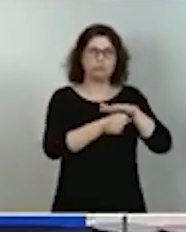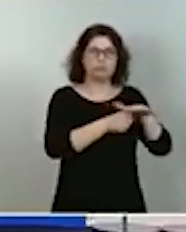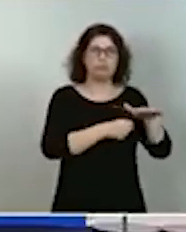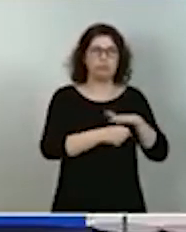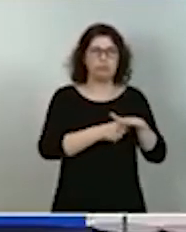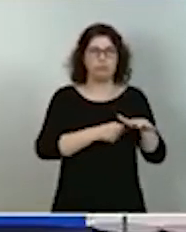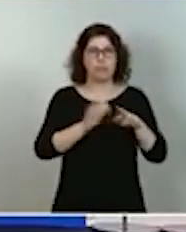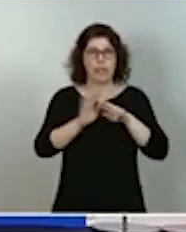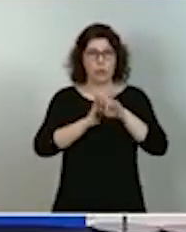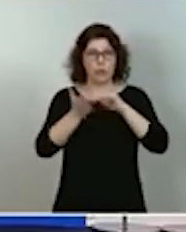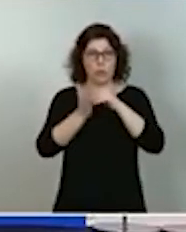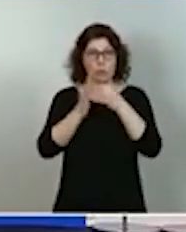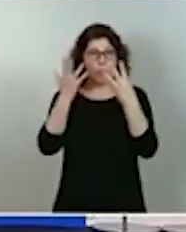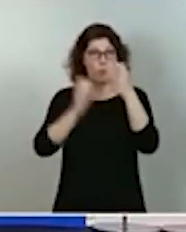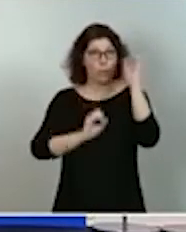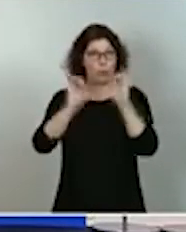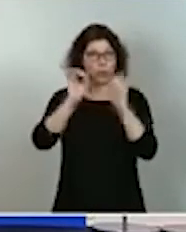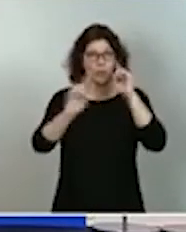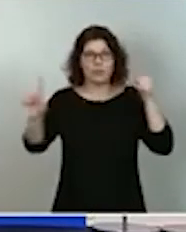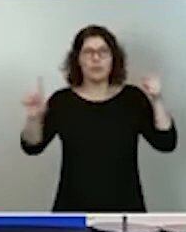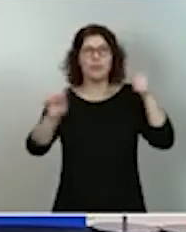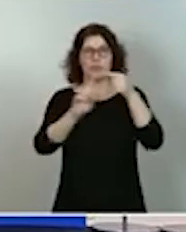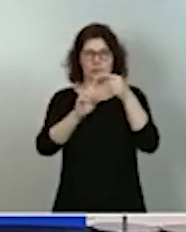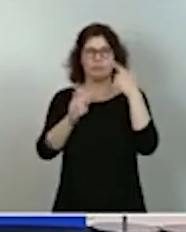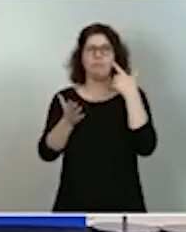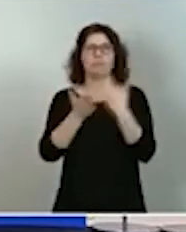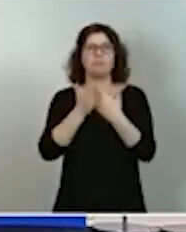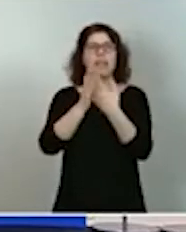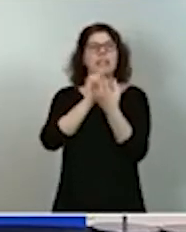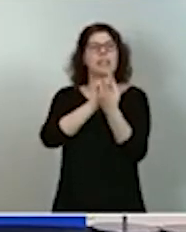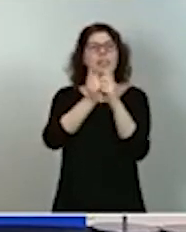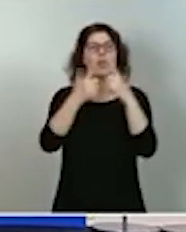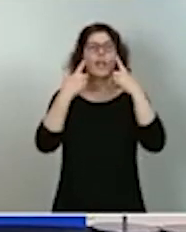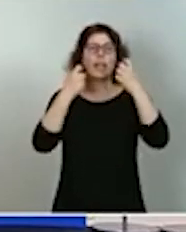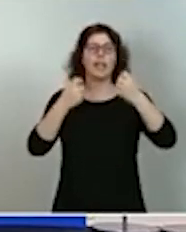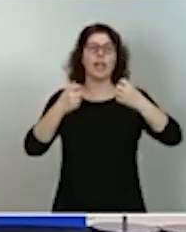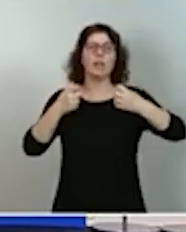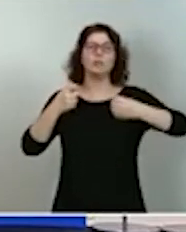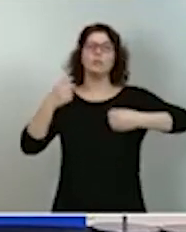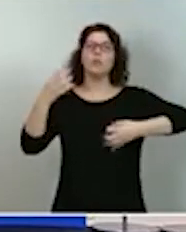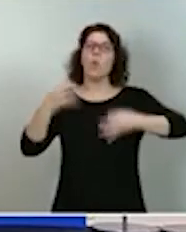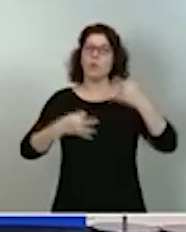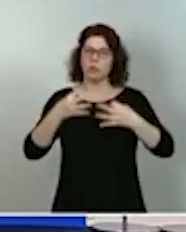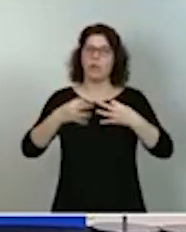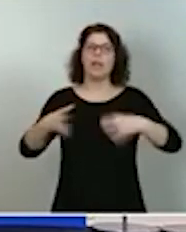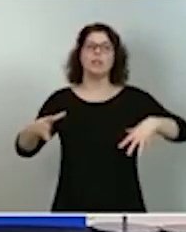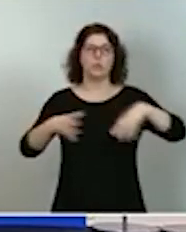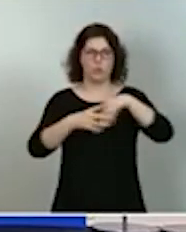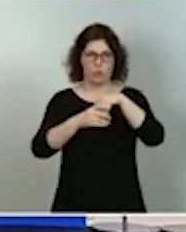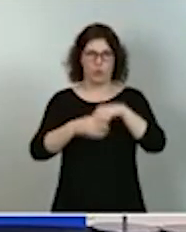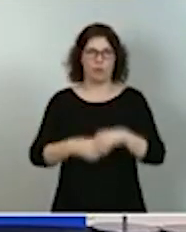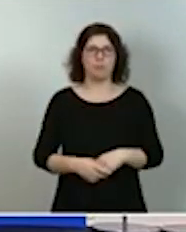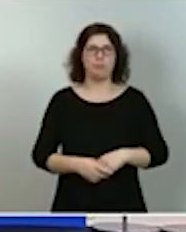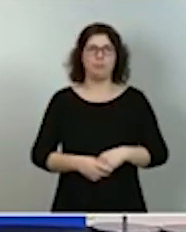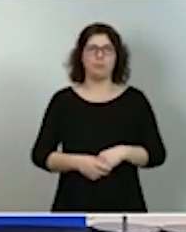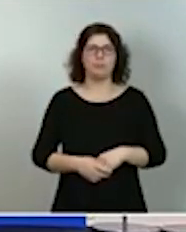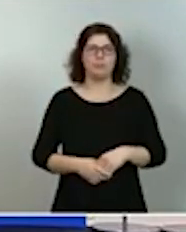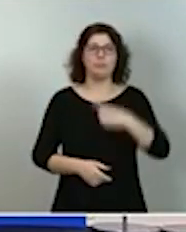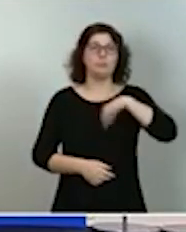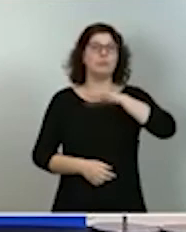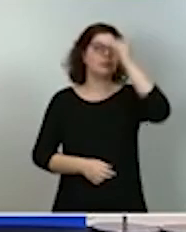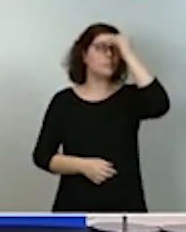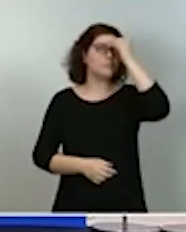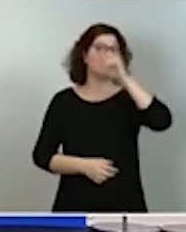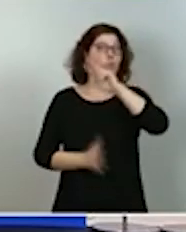está destinado a acelerar la transición energética justa e inclusiva. Creemos que adelantar al año 2023